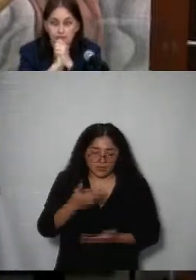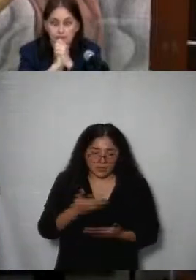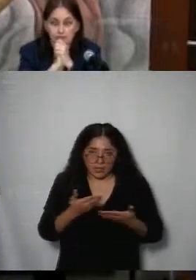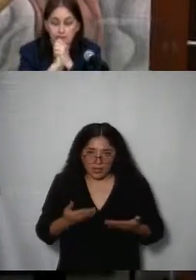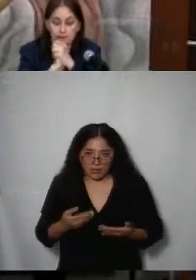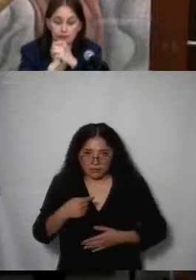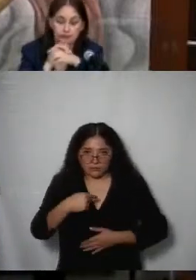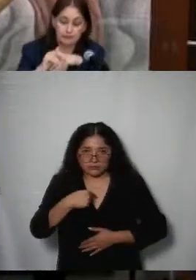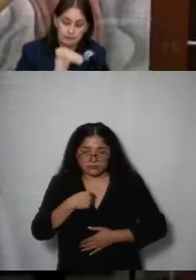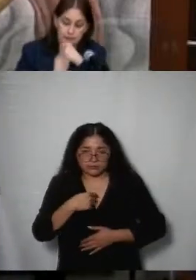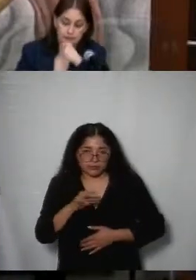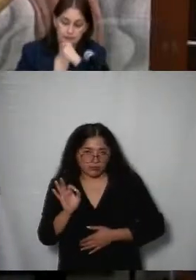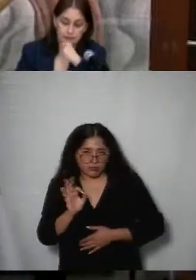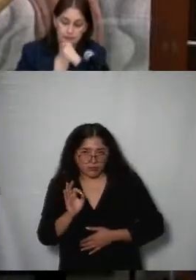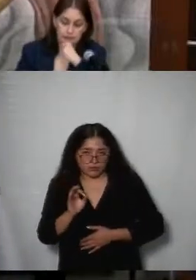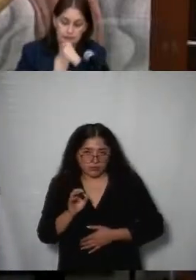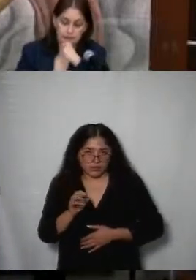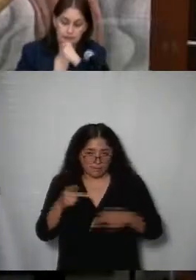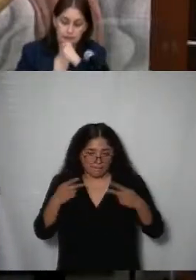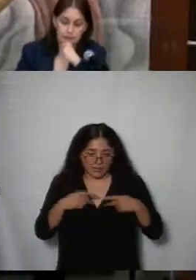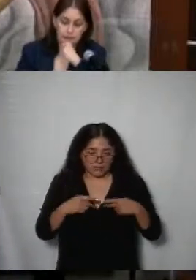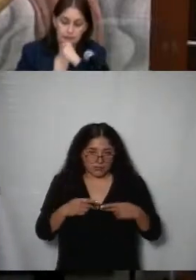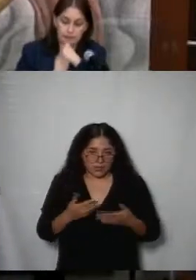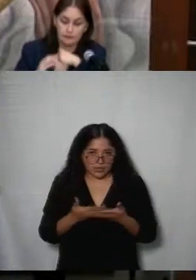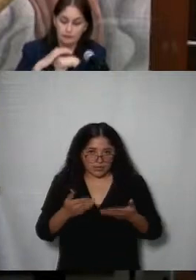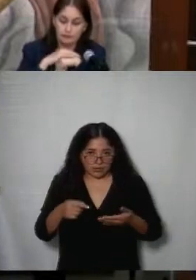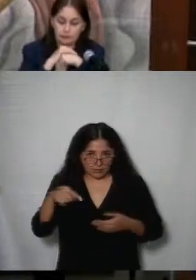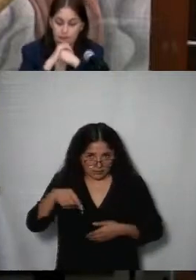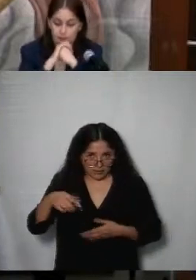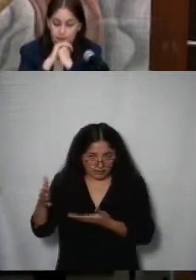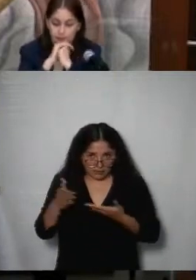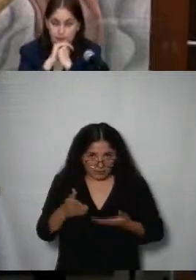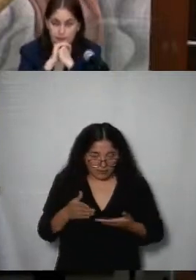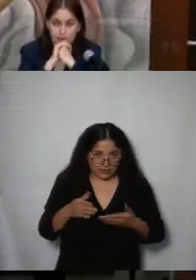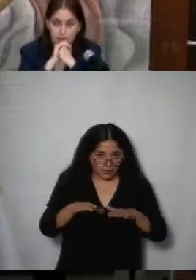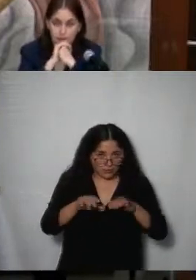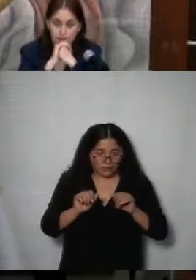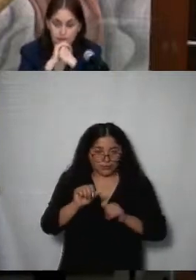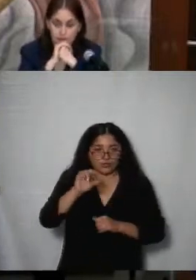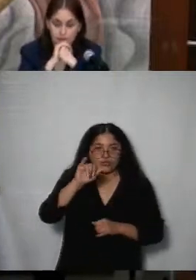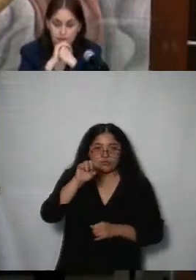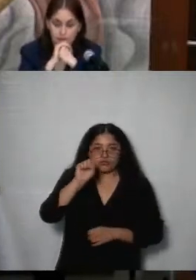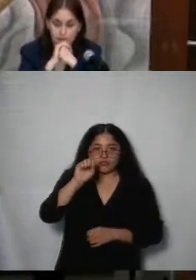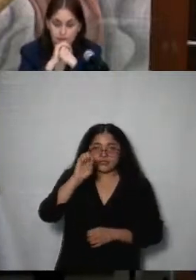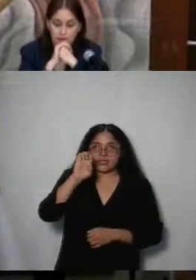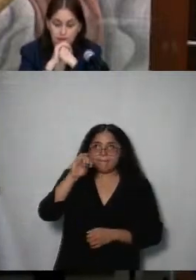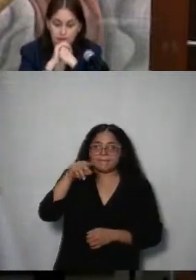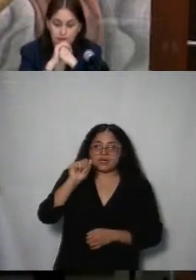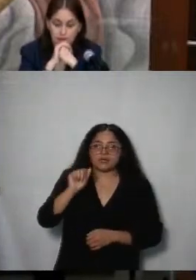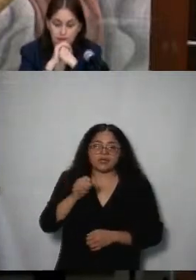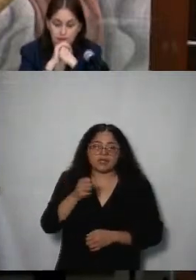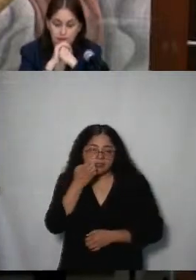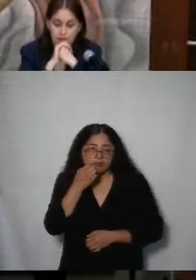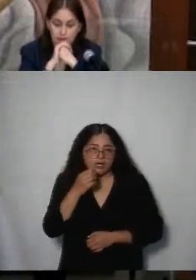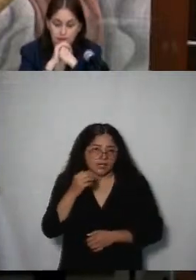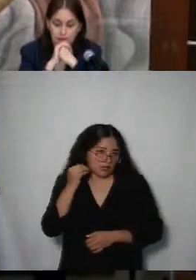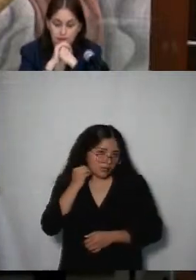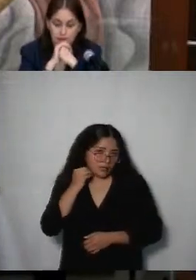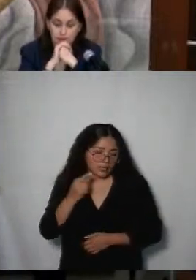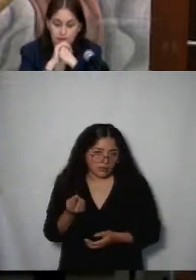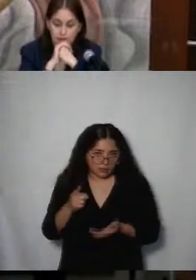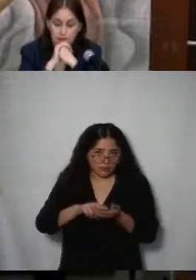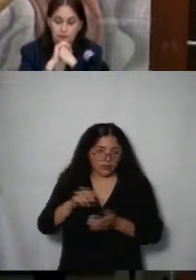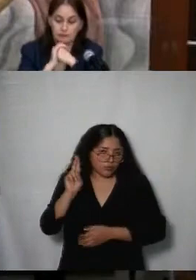el público que se encuentra en este auditorio de la facultad de derecho señalar que